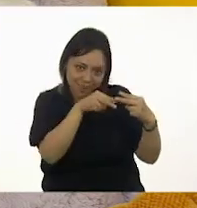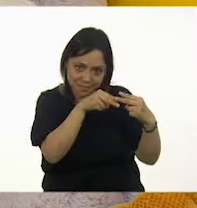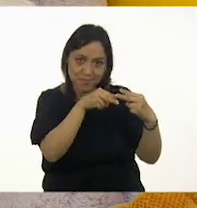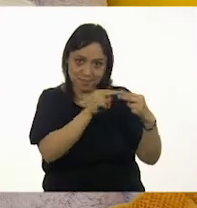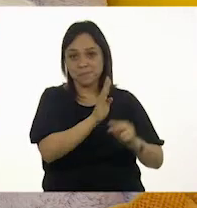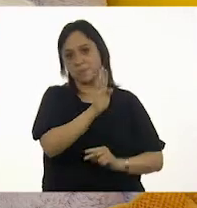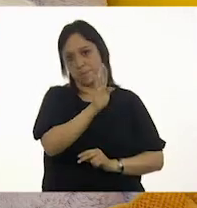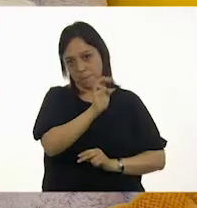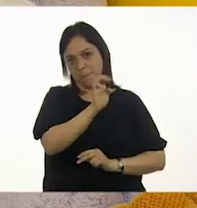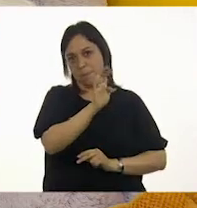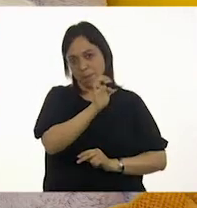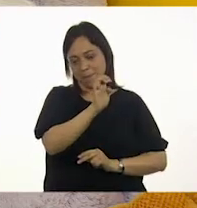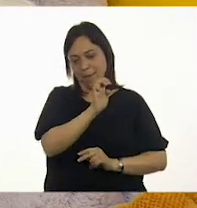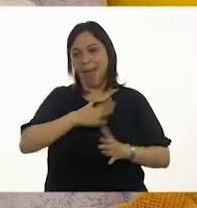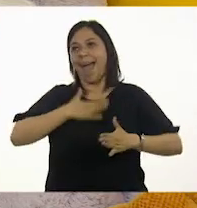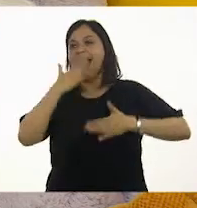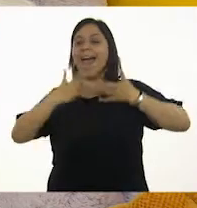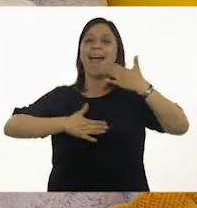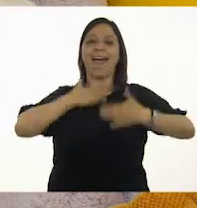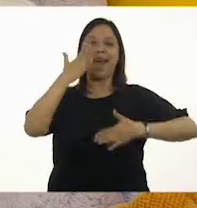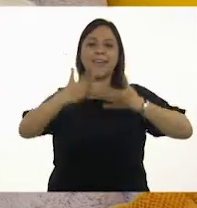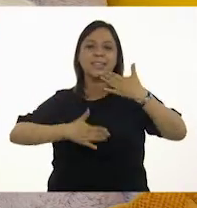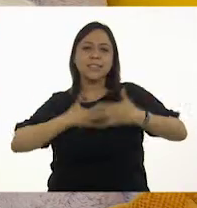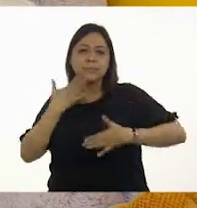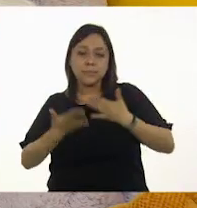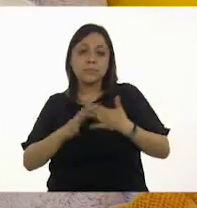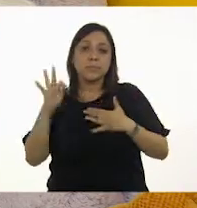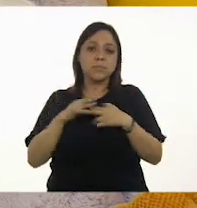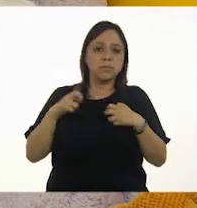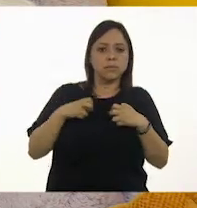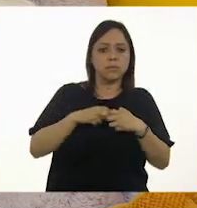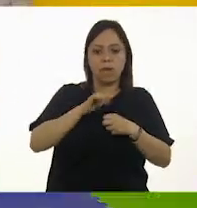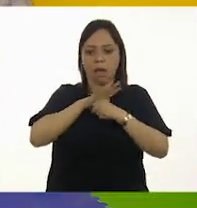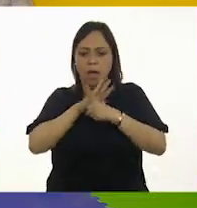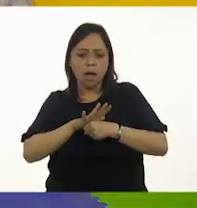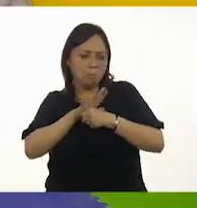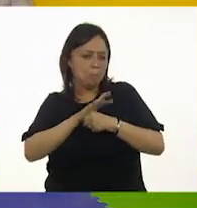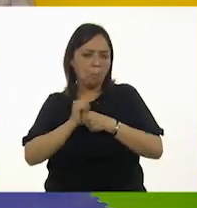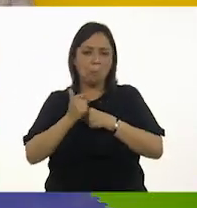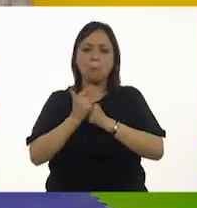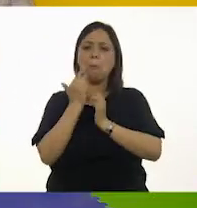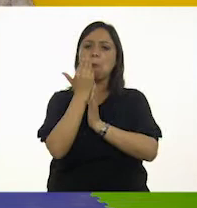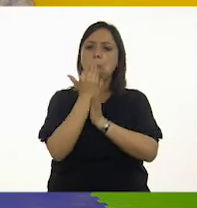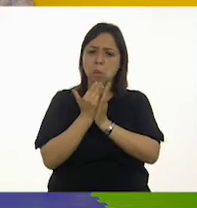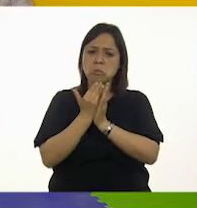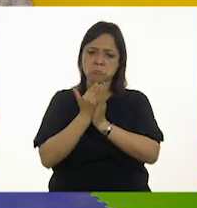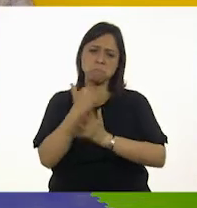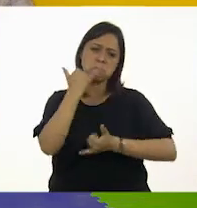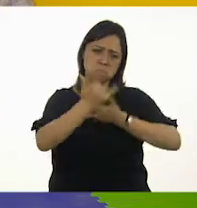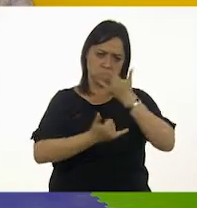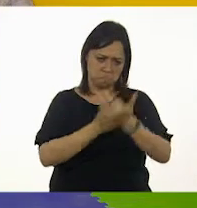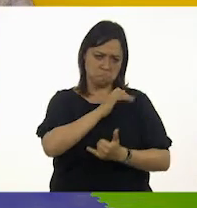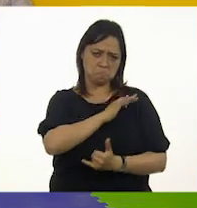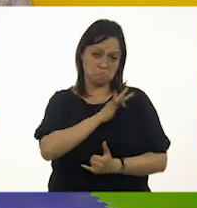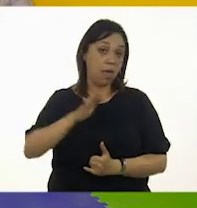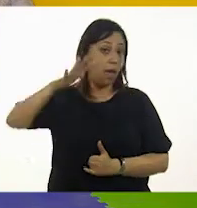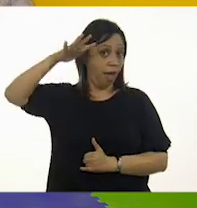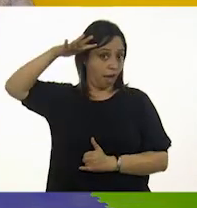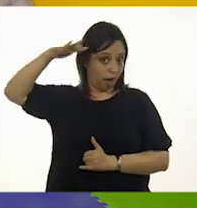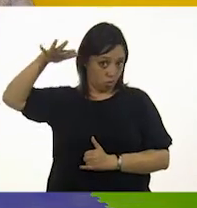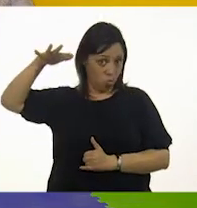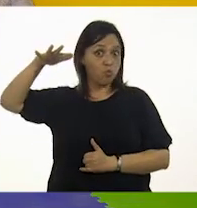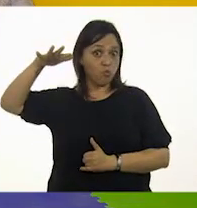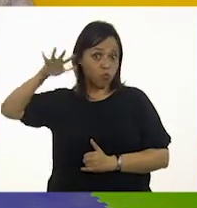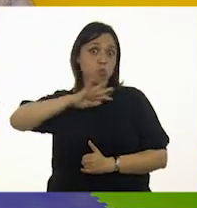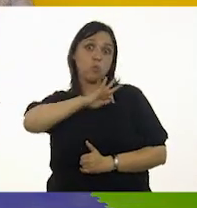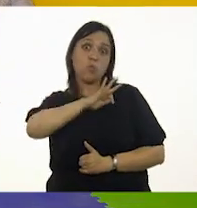bebé responde con entusiasmo, baja su ansiedad y se dispone al juego. Los adultos pueden provocar las conversaciones